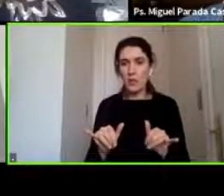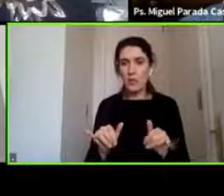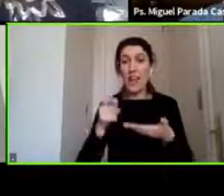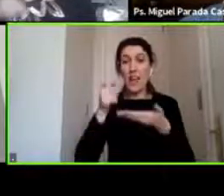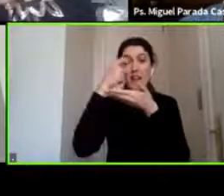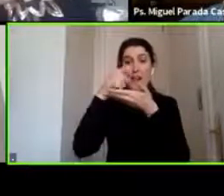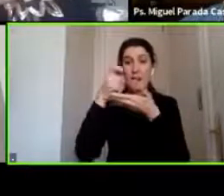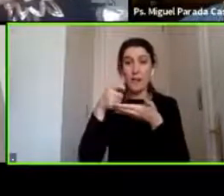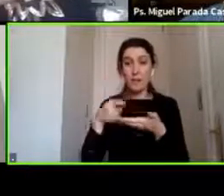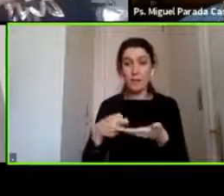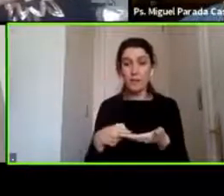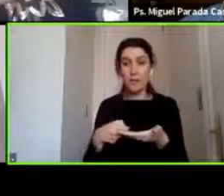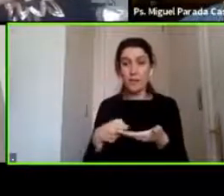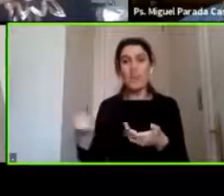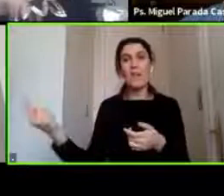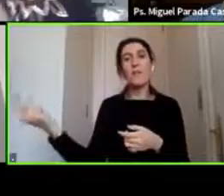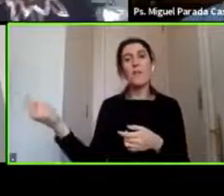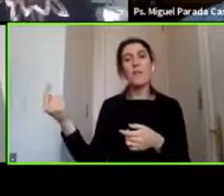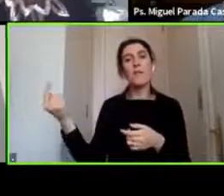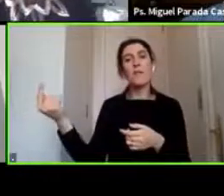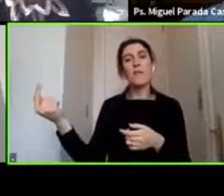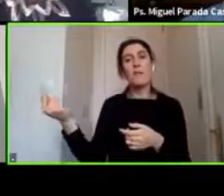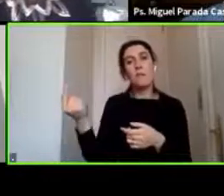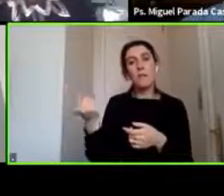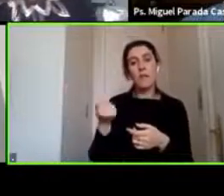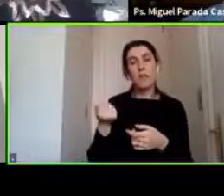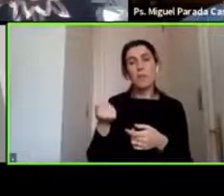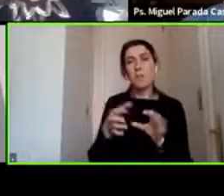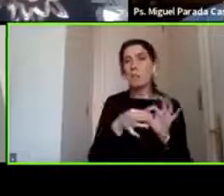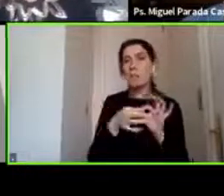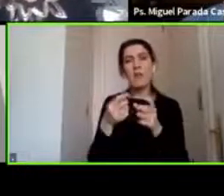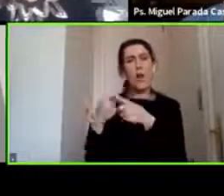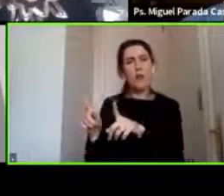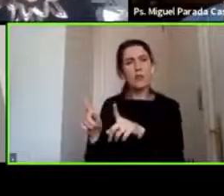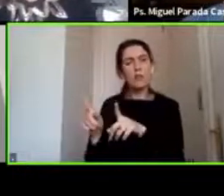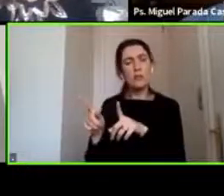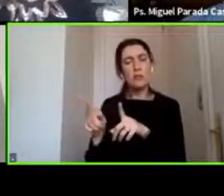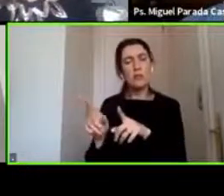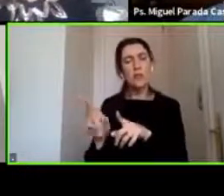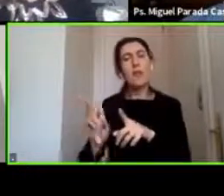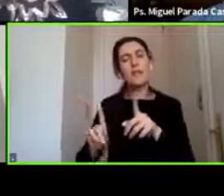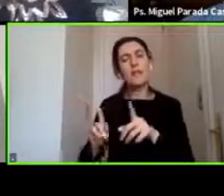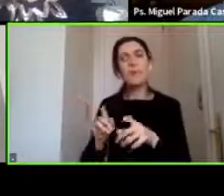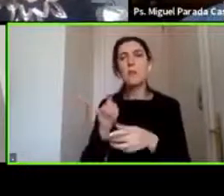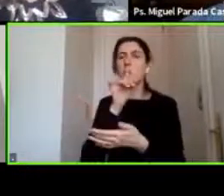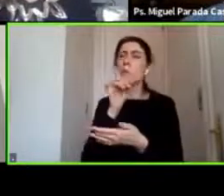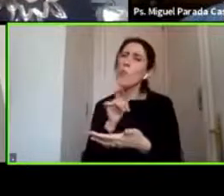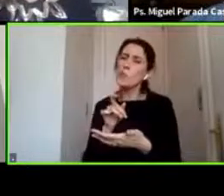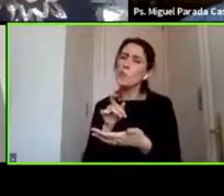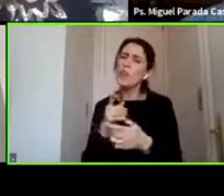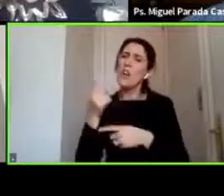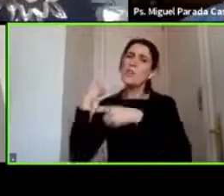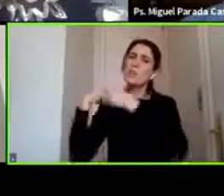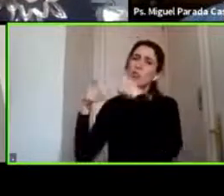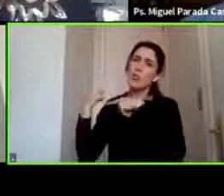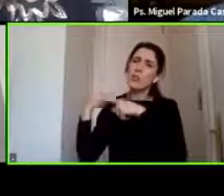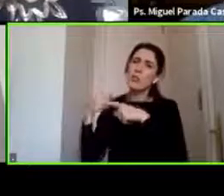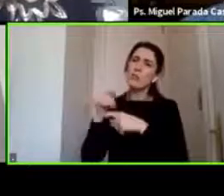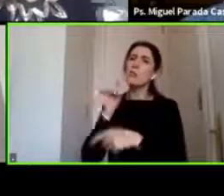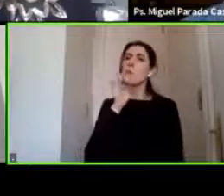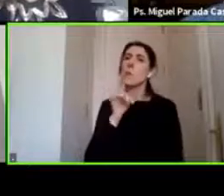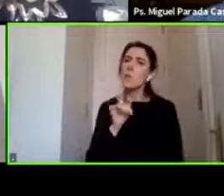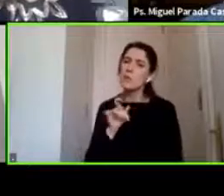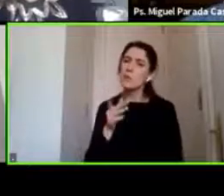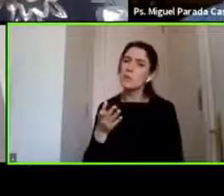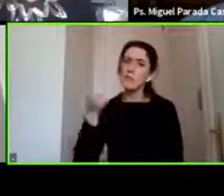llegan por otro motivo y uno ya la exploración hace como de los antecedentes cuando uno le pregunta bueno ¿y qué más? ¿y algún golpe en la cabeza